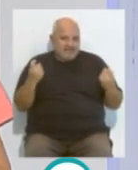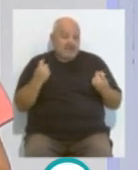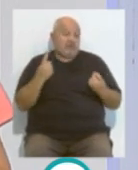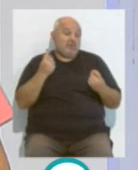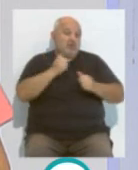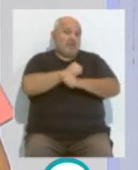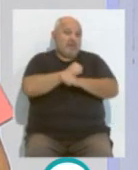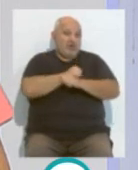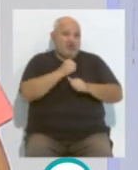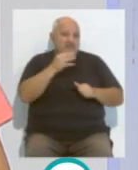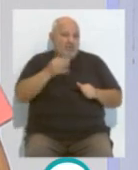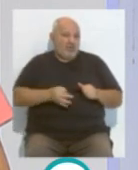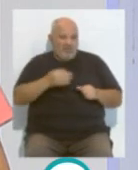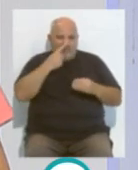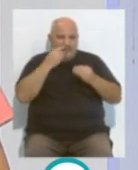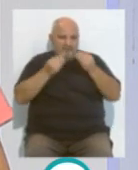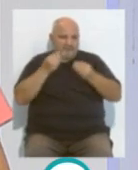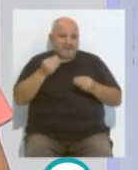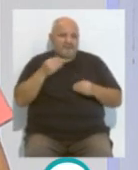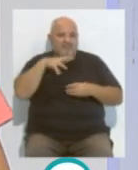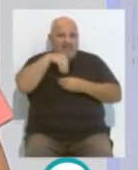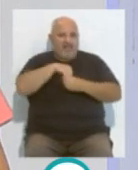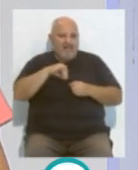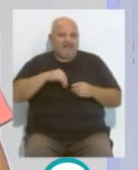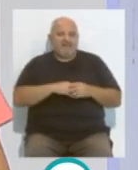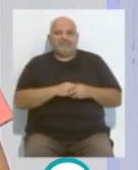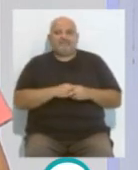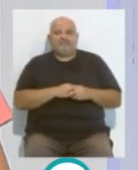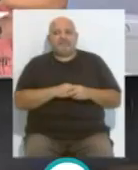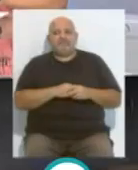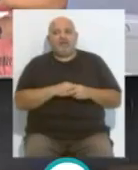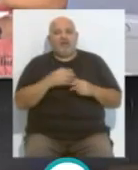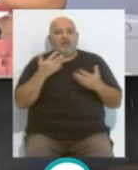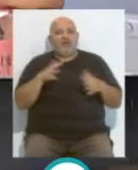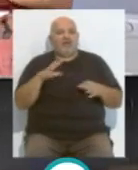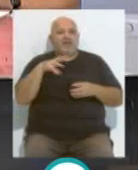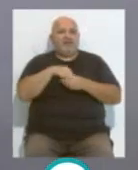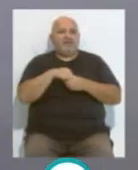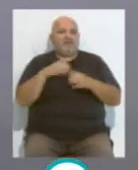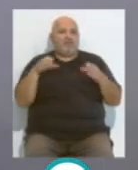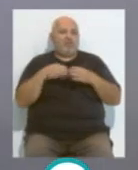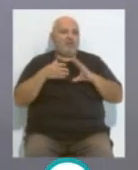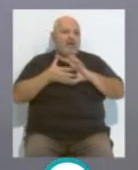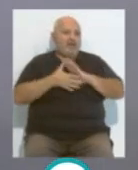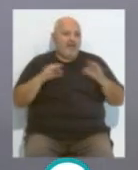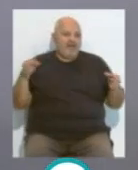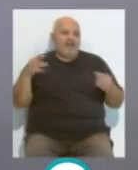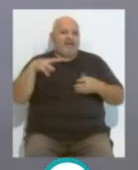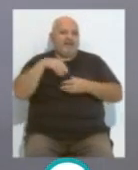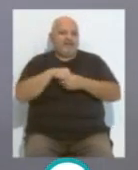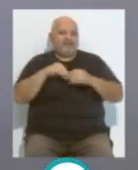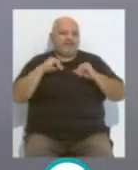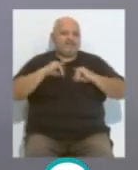yo estoy seguro que la gente la ha disfrutado realmente en su intimidad. Sí, pero cuando vos te vas con tu grupo de amigos y salís